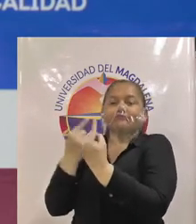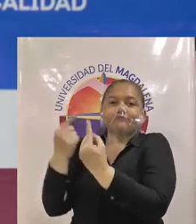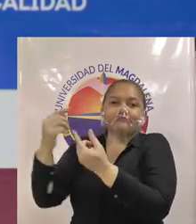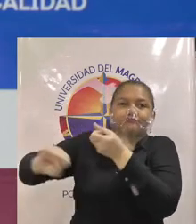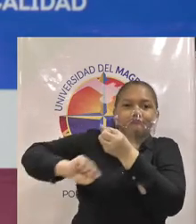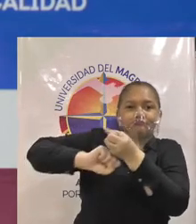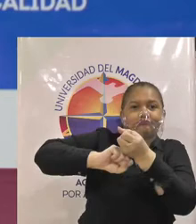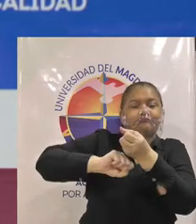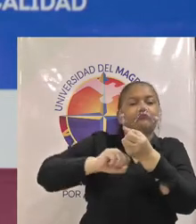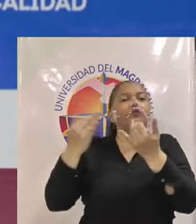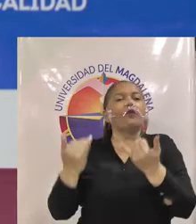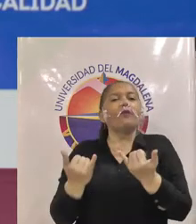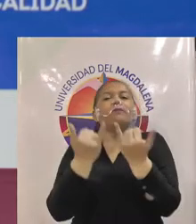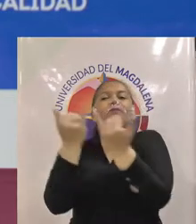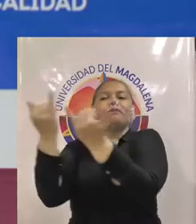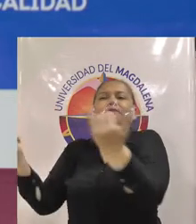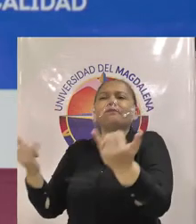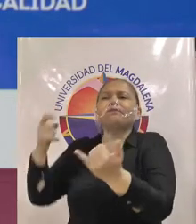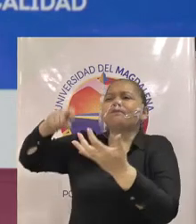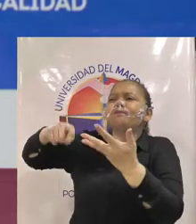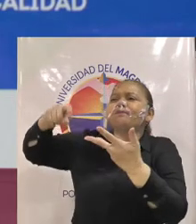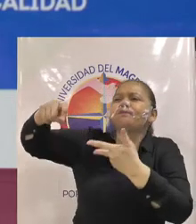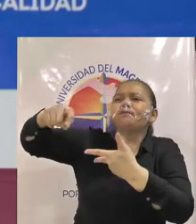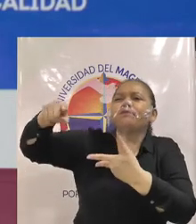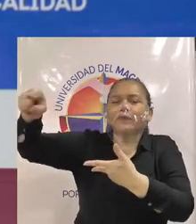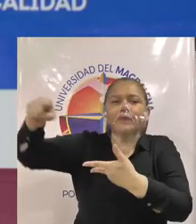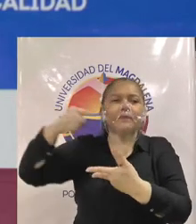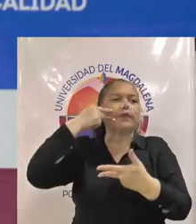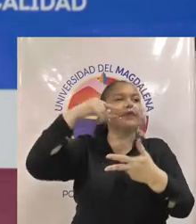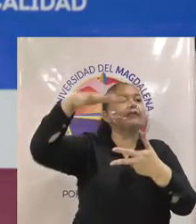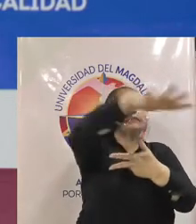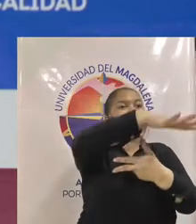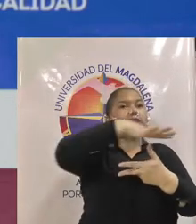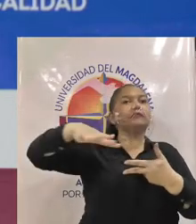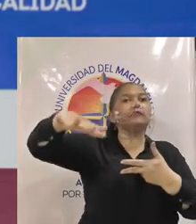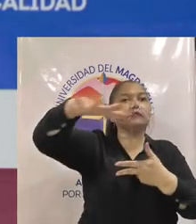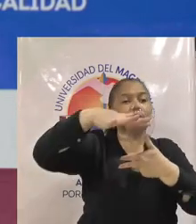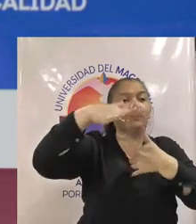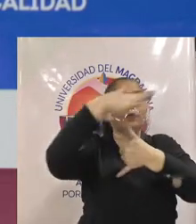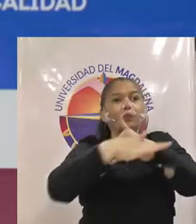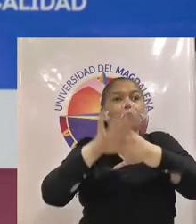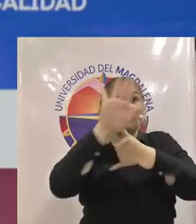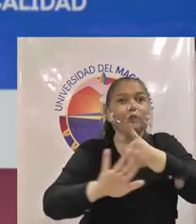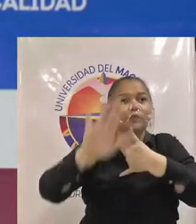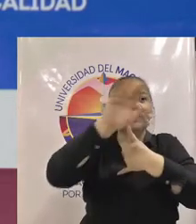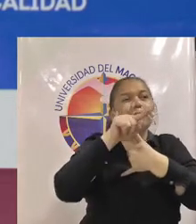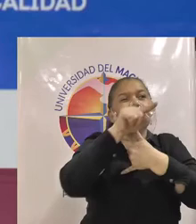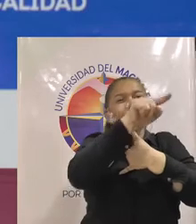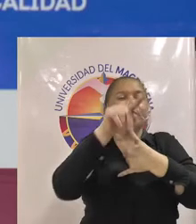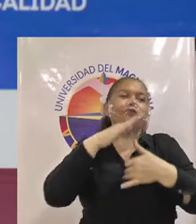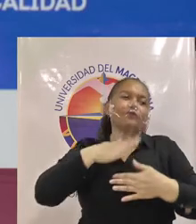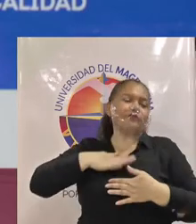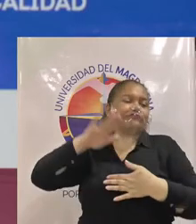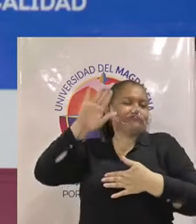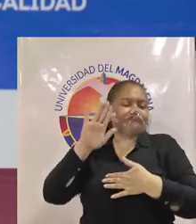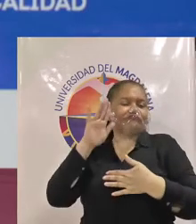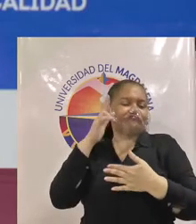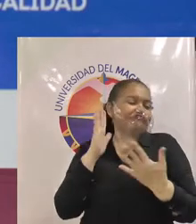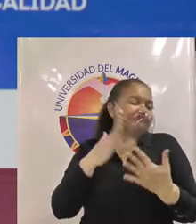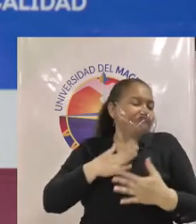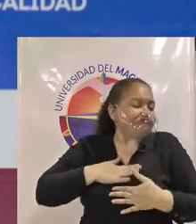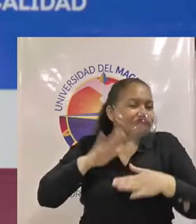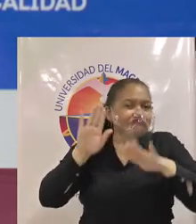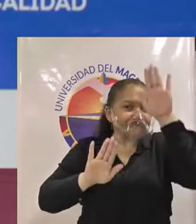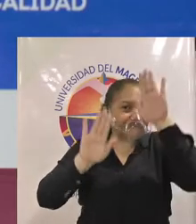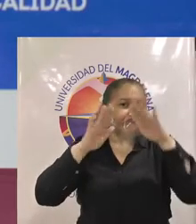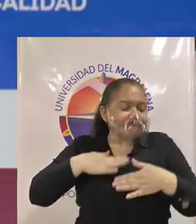necesidades que planteen los programas con las necesidades del territorio pues creo que es como nuestro papel como representantes